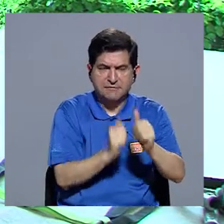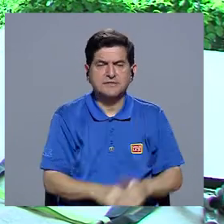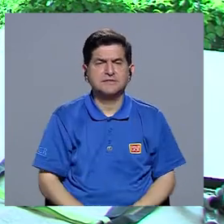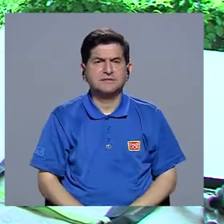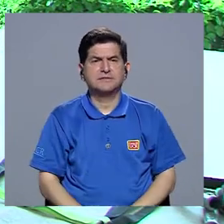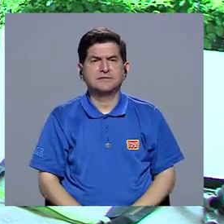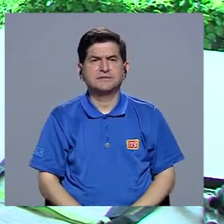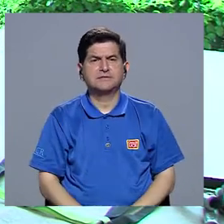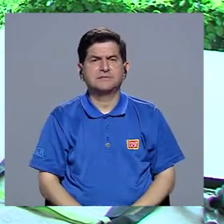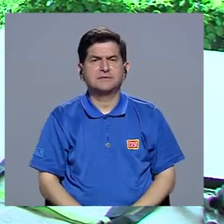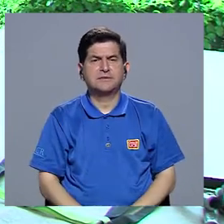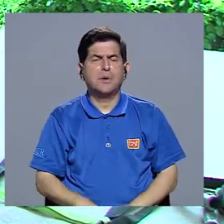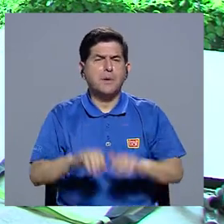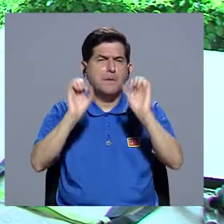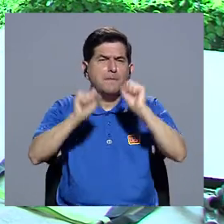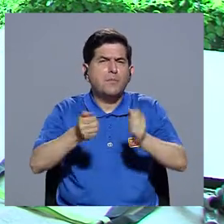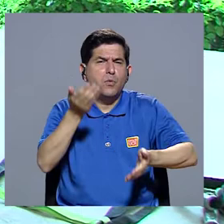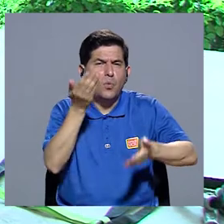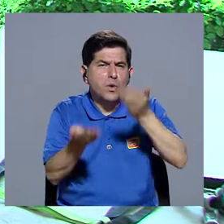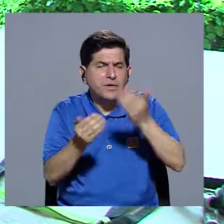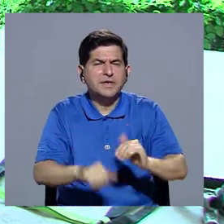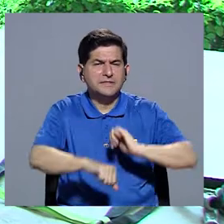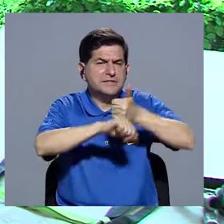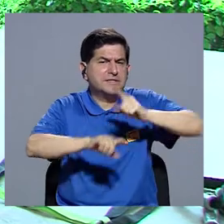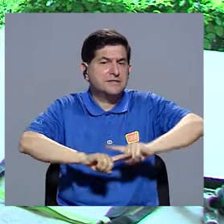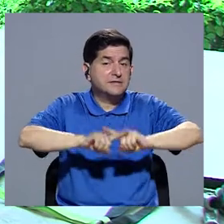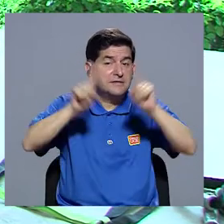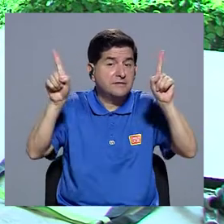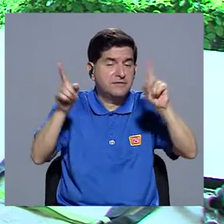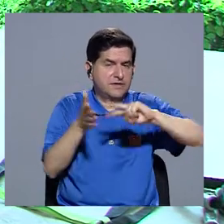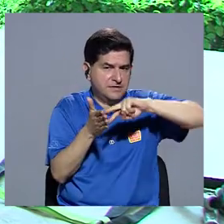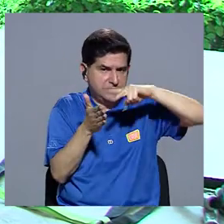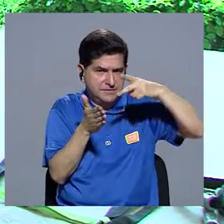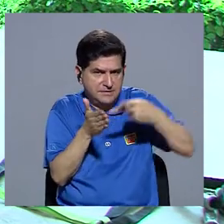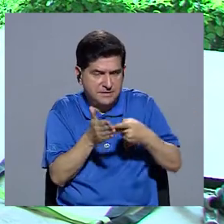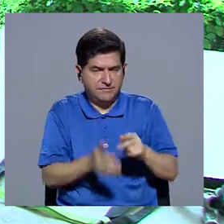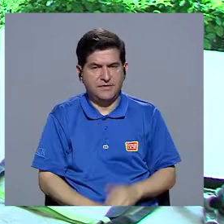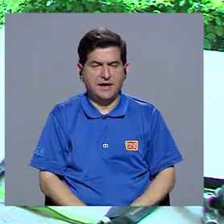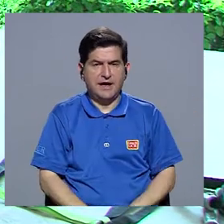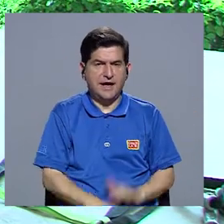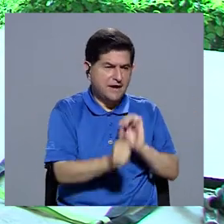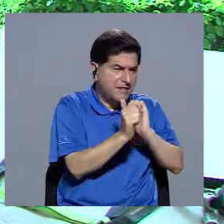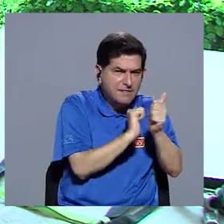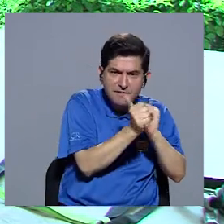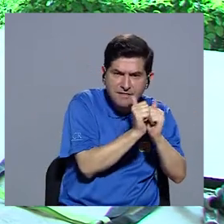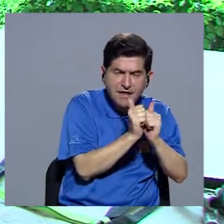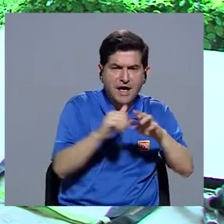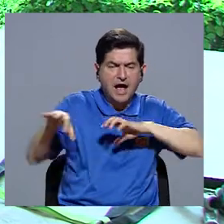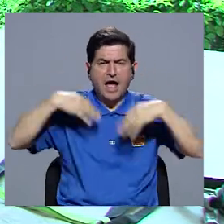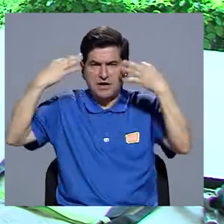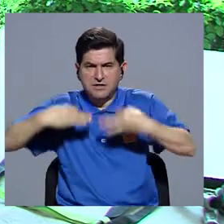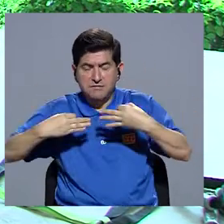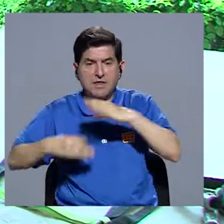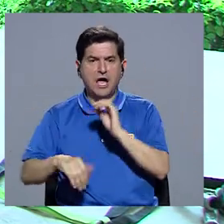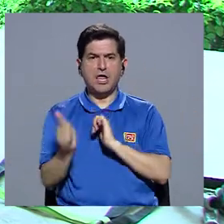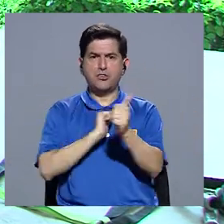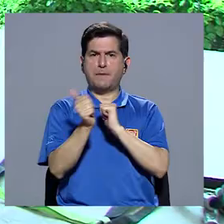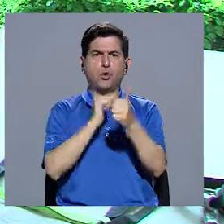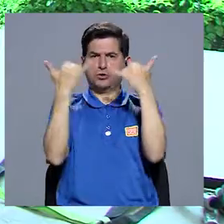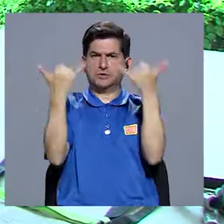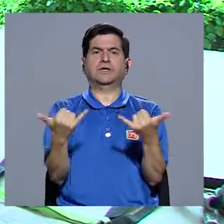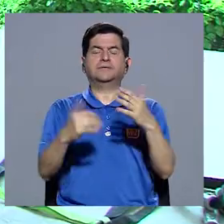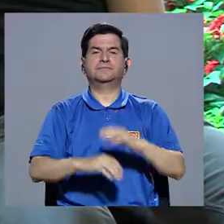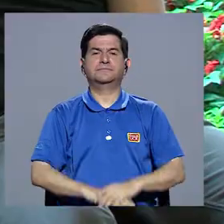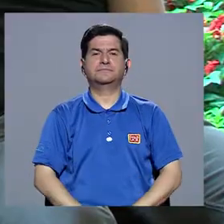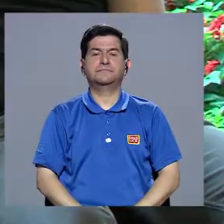vez antes, sí, nos puede hacer entonces esa la diferencia entre lo que entendemos como ejercicio, actividad física y deporte. Ok.